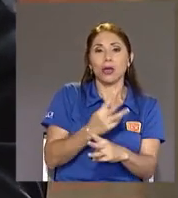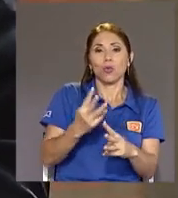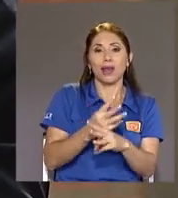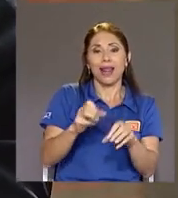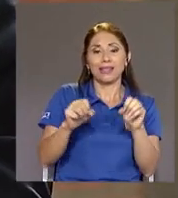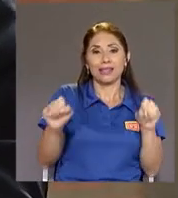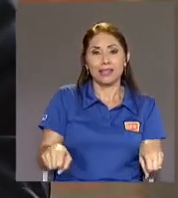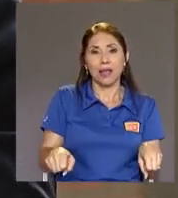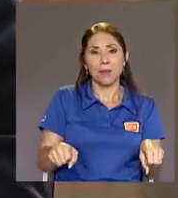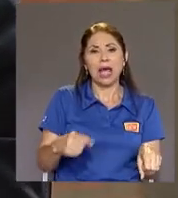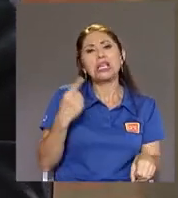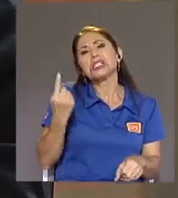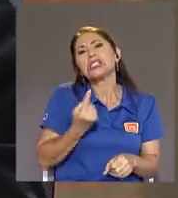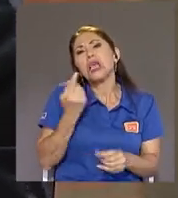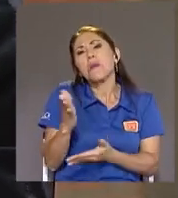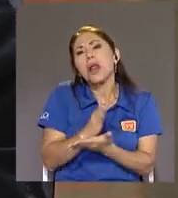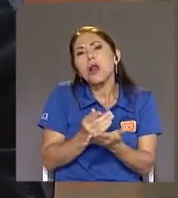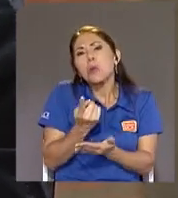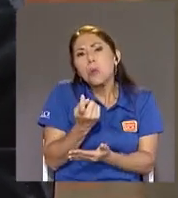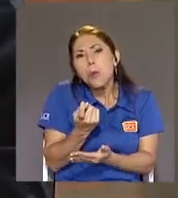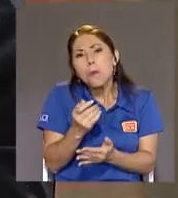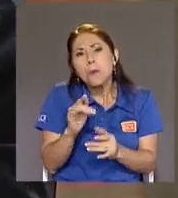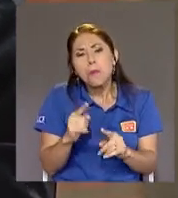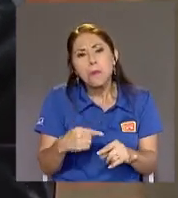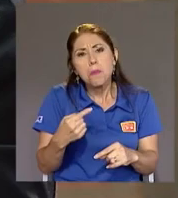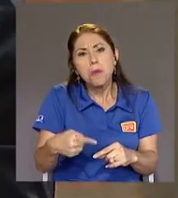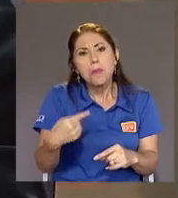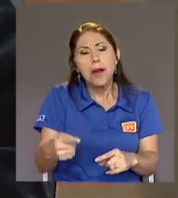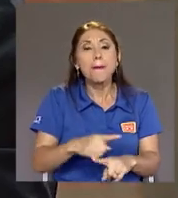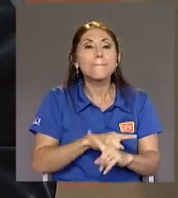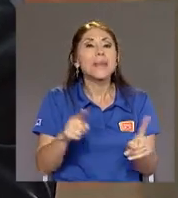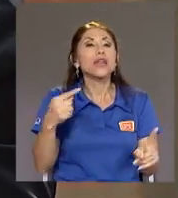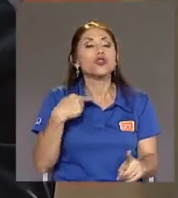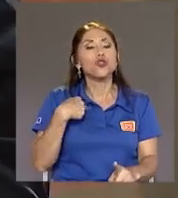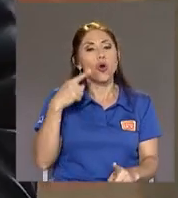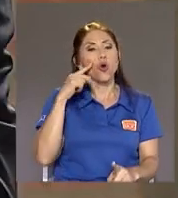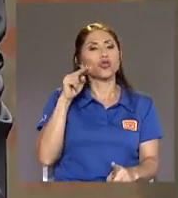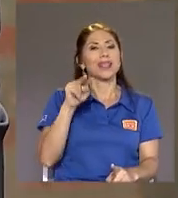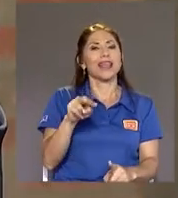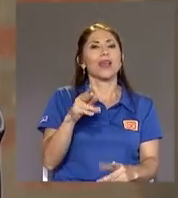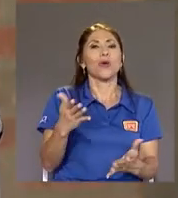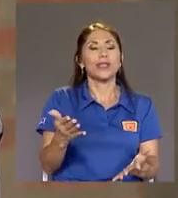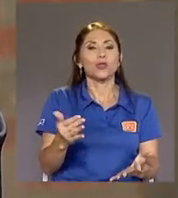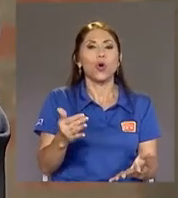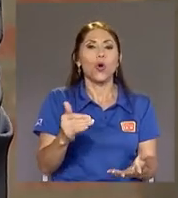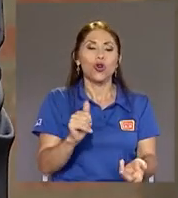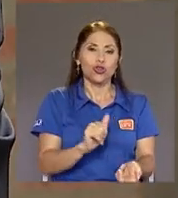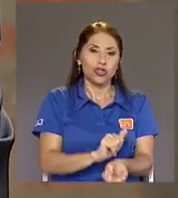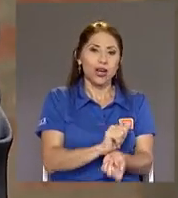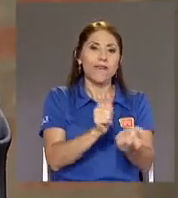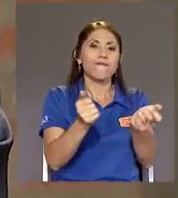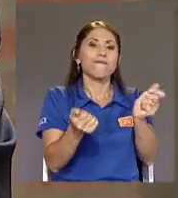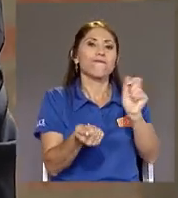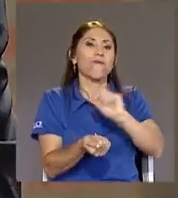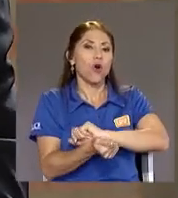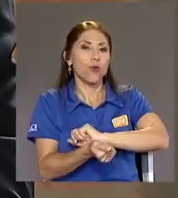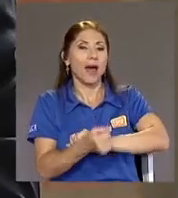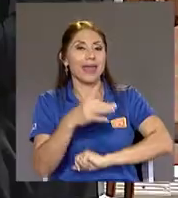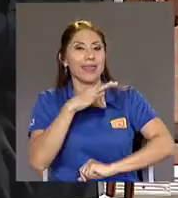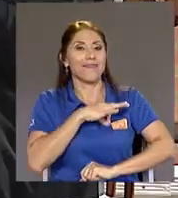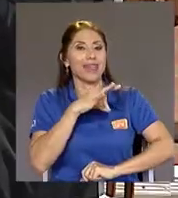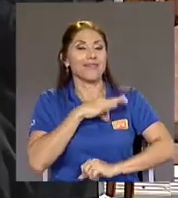quedan Ahí algunas cosas Pero yo lo considero La reforma De beneficios Prometidos A funcionarios